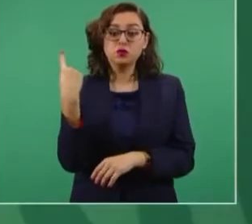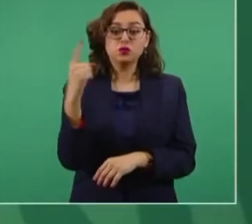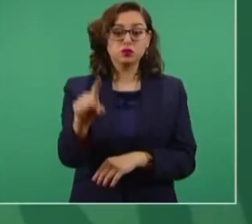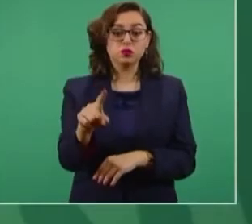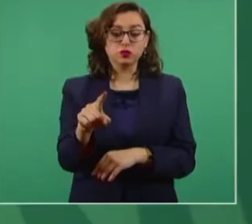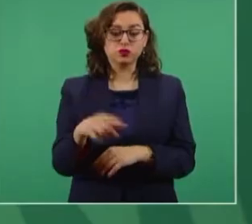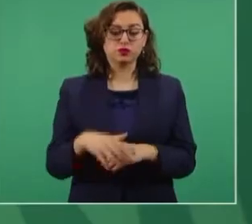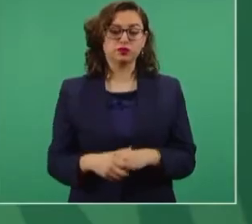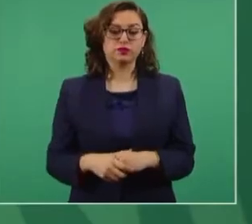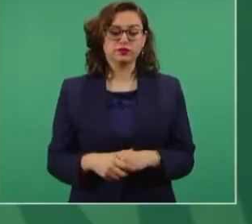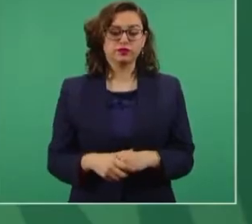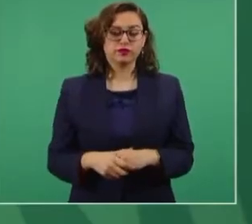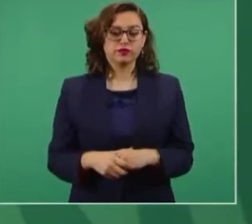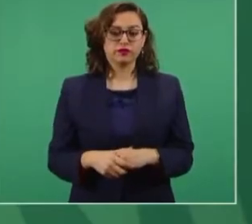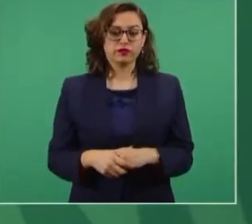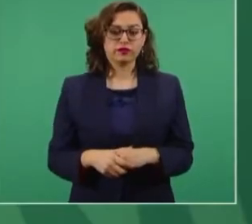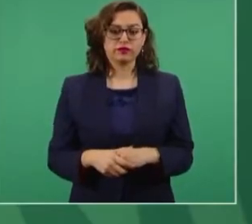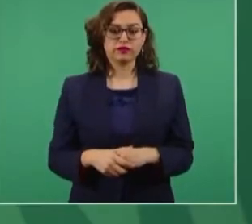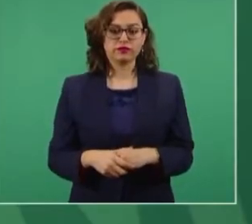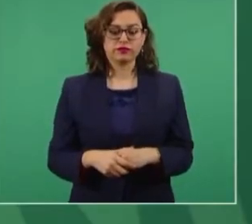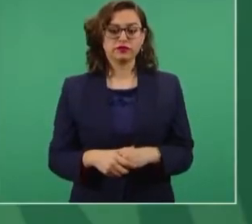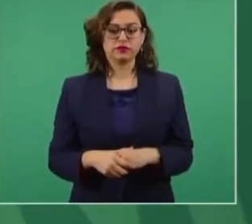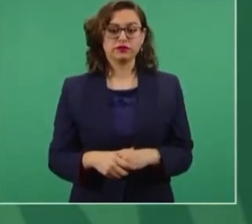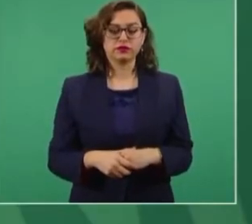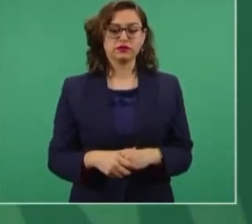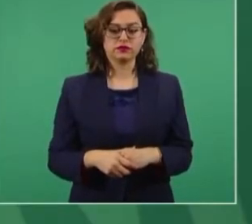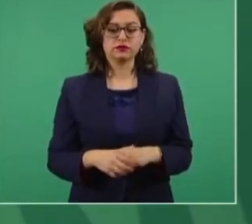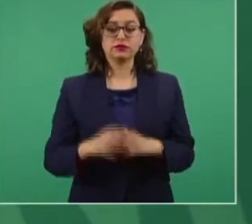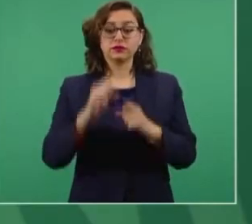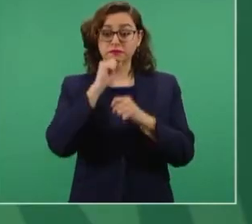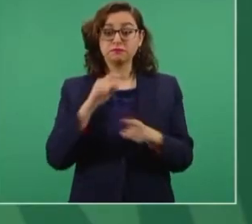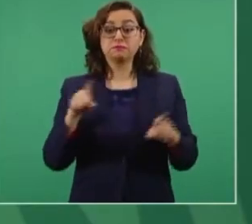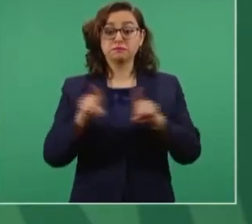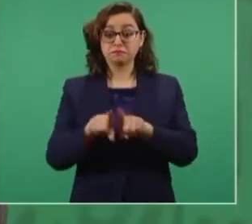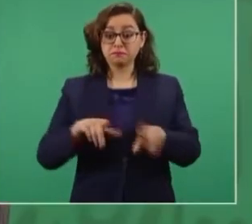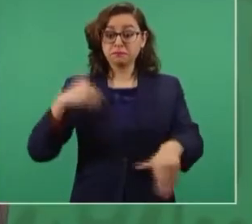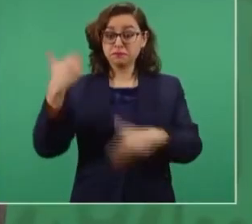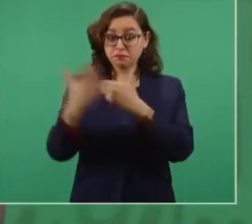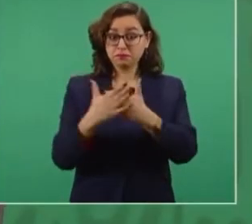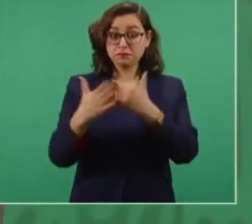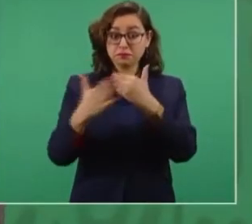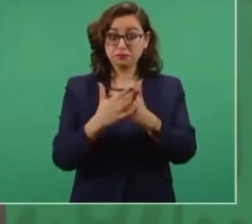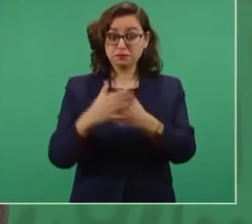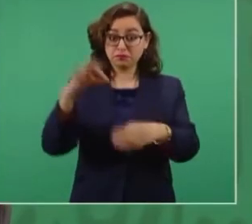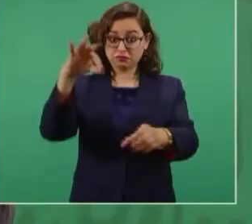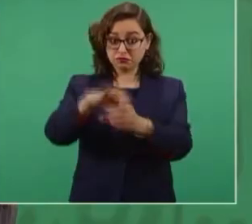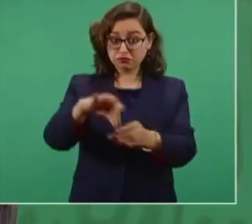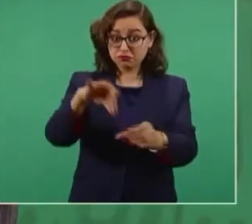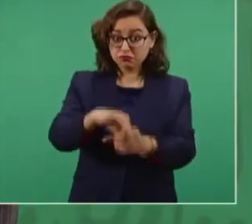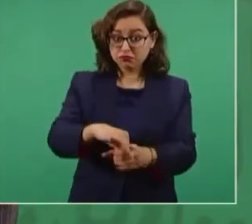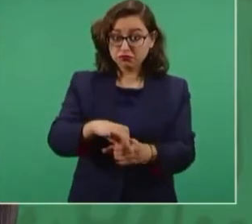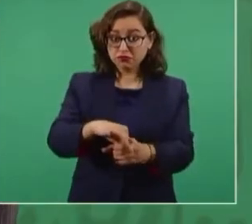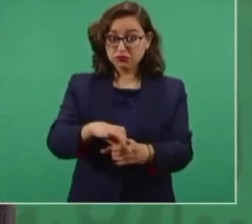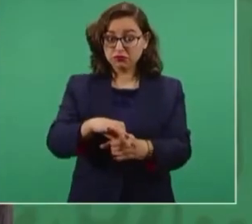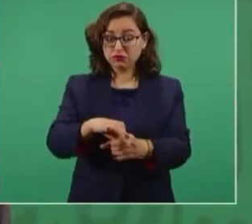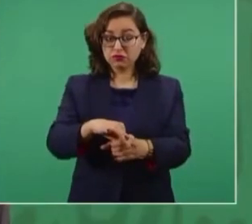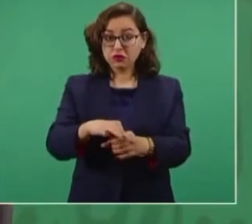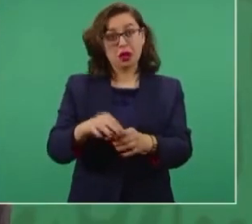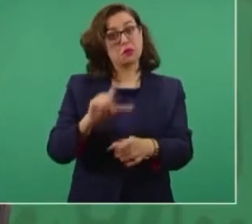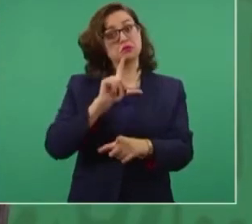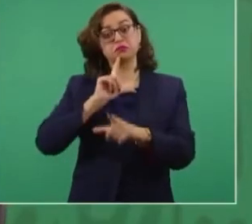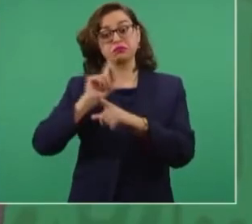Y que también el día de la elección no sólo vayan a votar, sino que se queden ahí